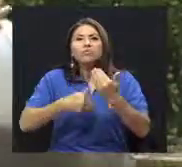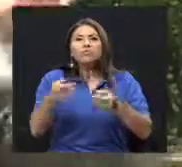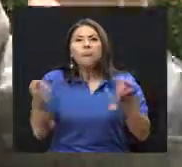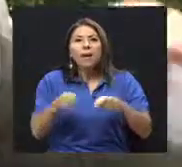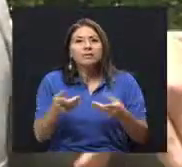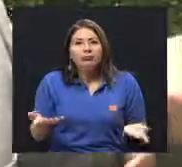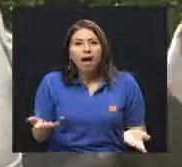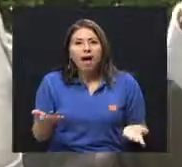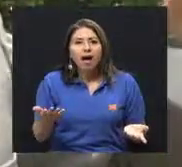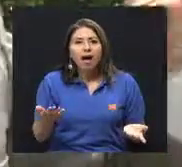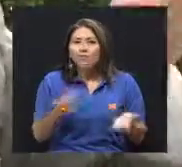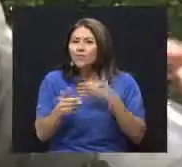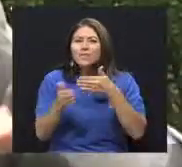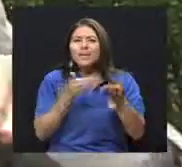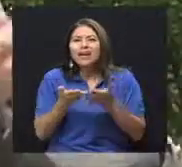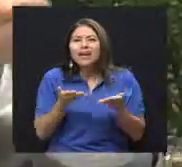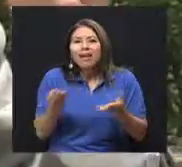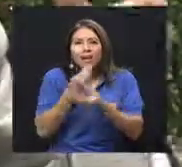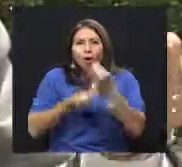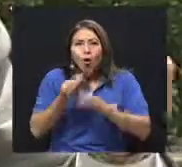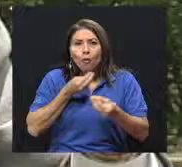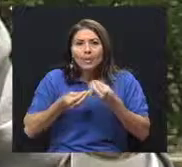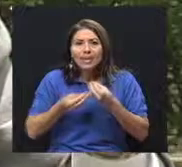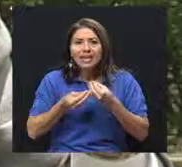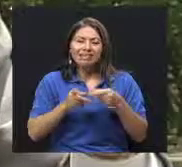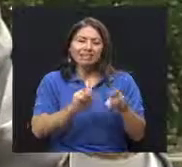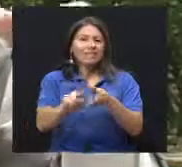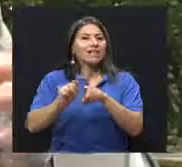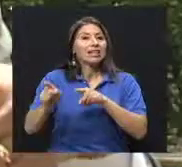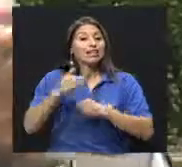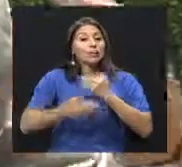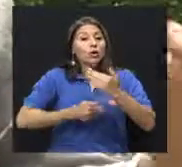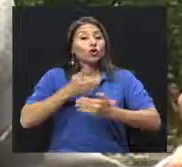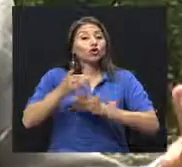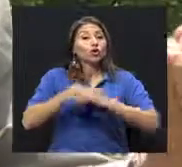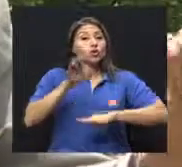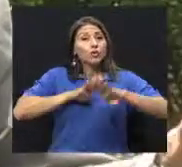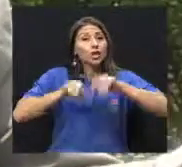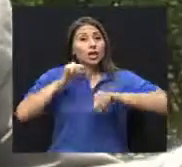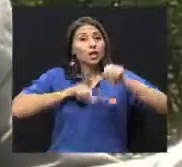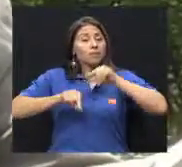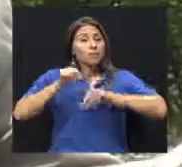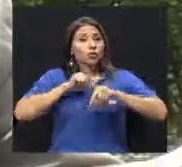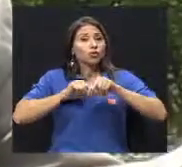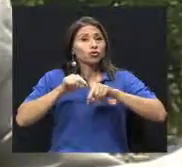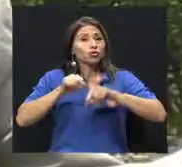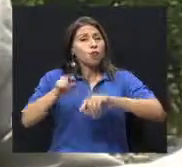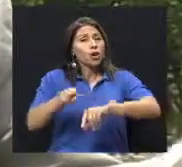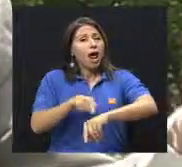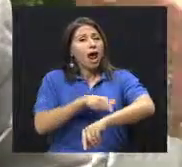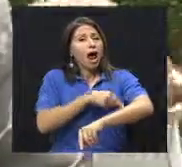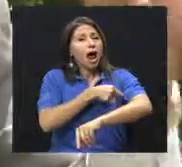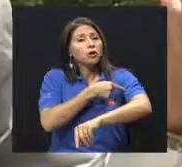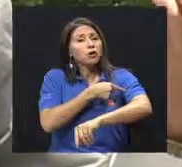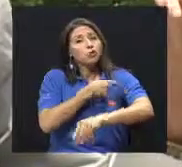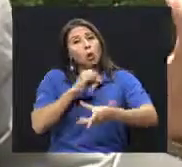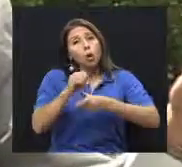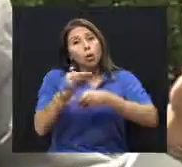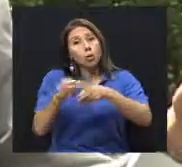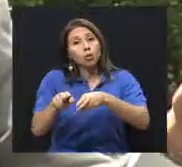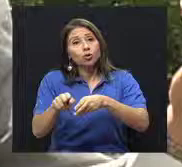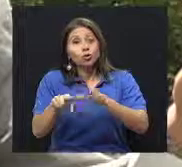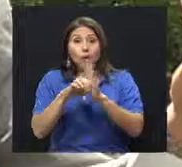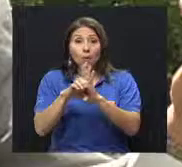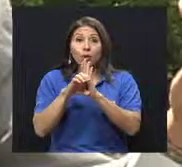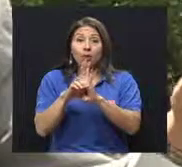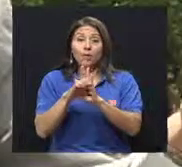va a llevar diferentes procesos bioquímicos muy largos, unos, otros muy cortos, por ejemplo, un alcohol, que se comporta